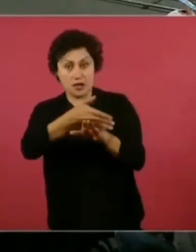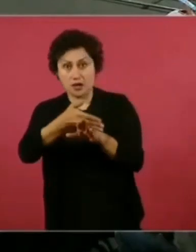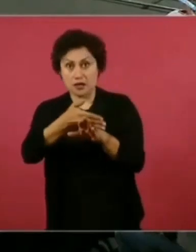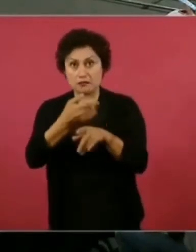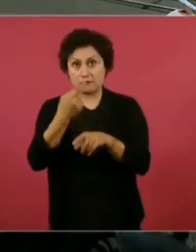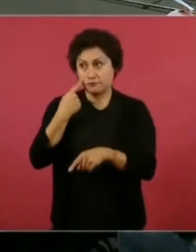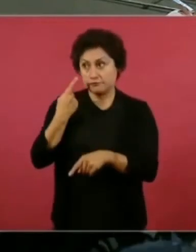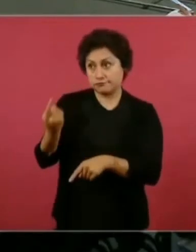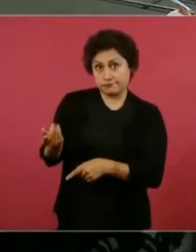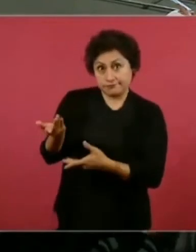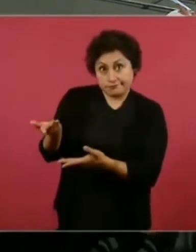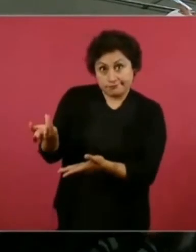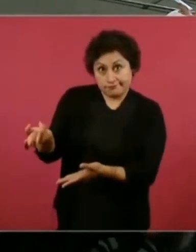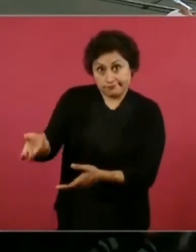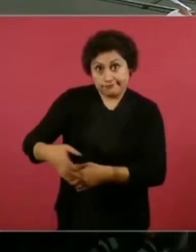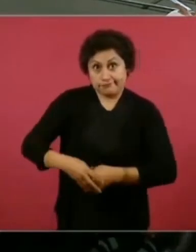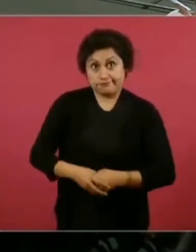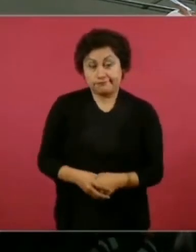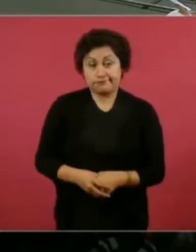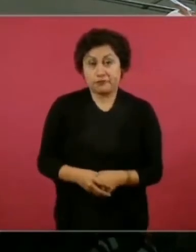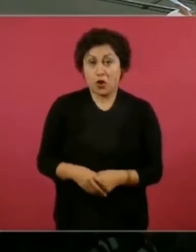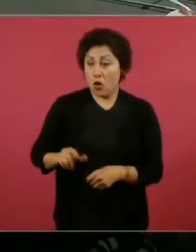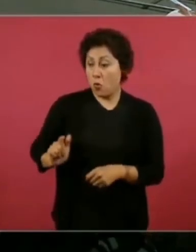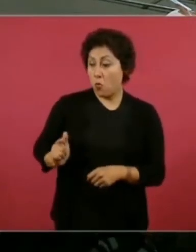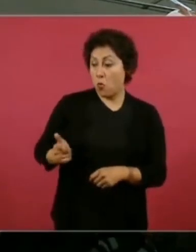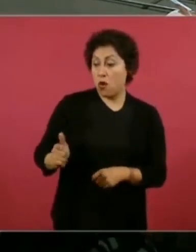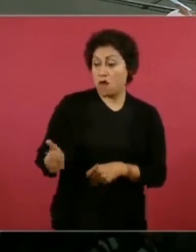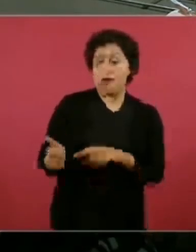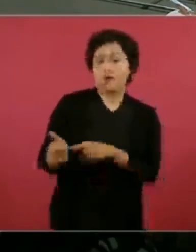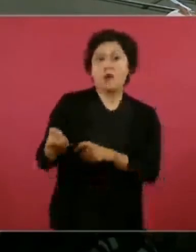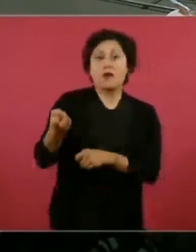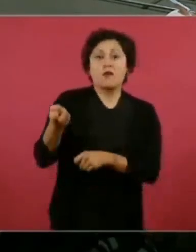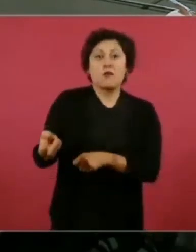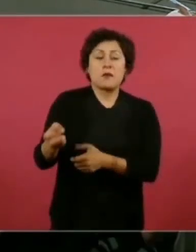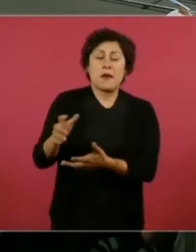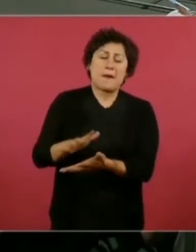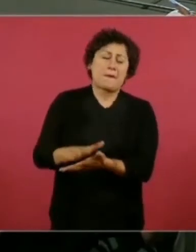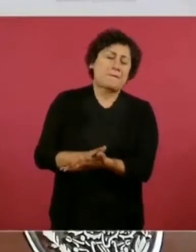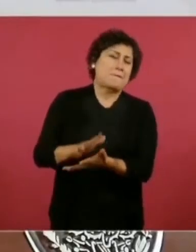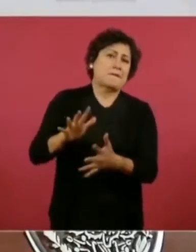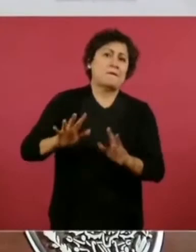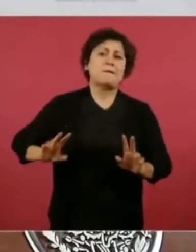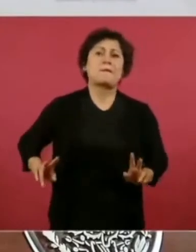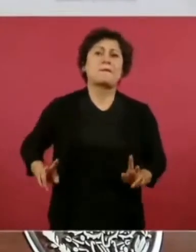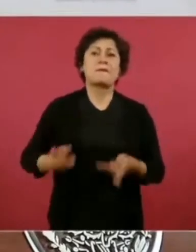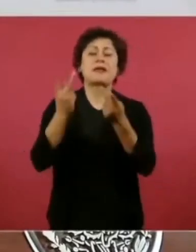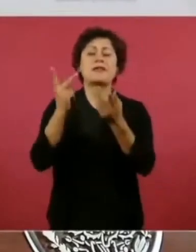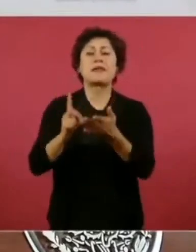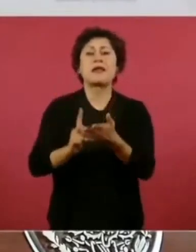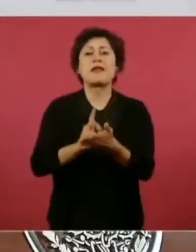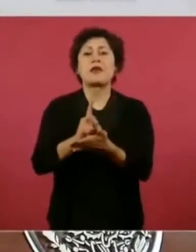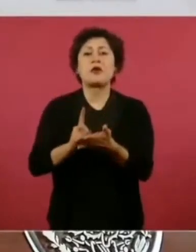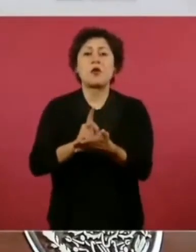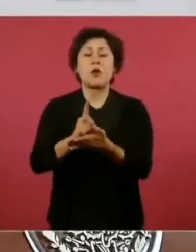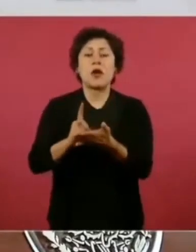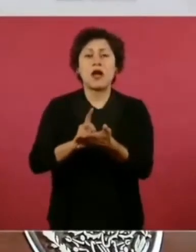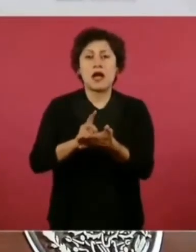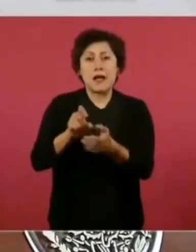Es uno de los estados con más narcomenudeo, con más consumo.